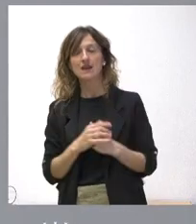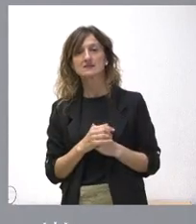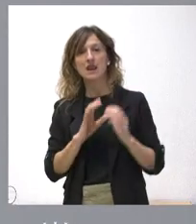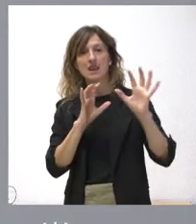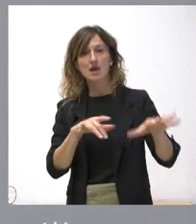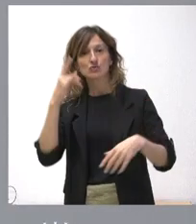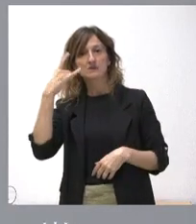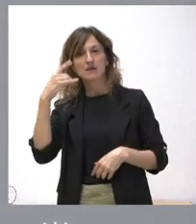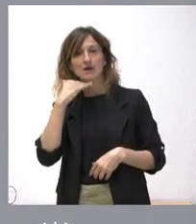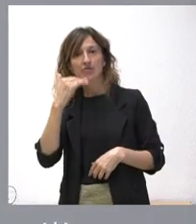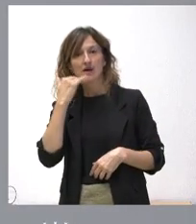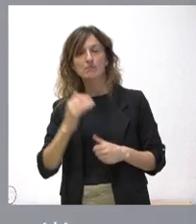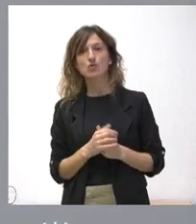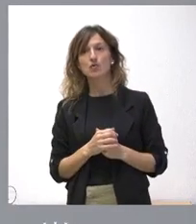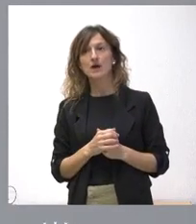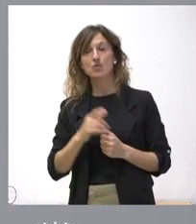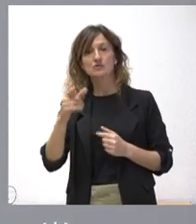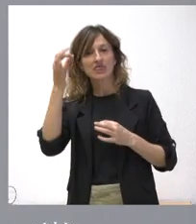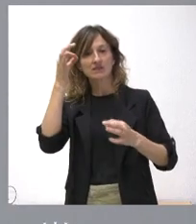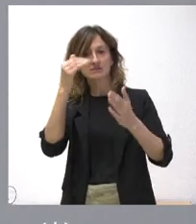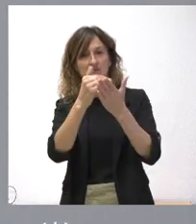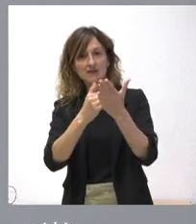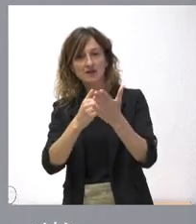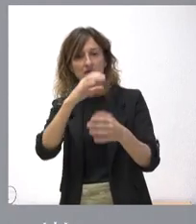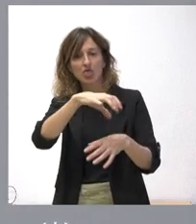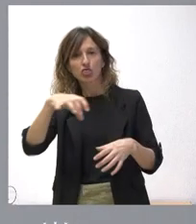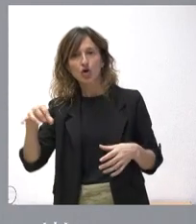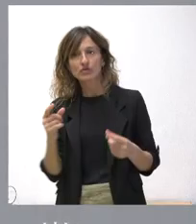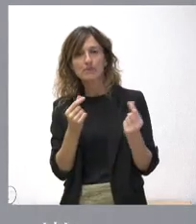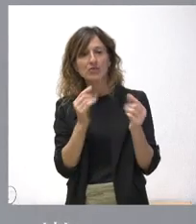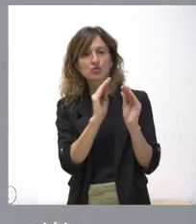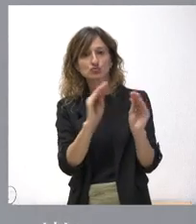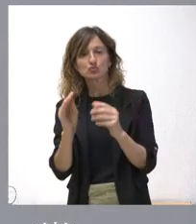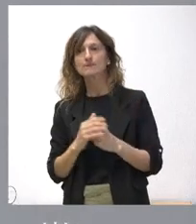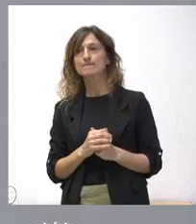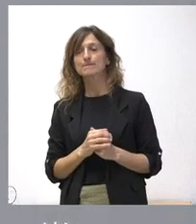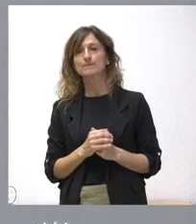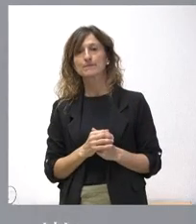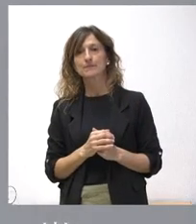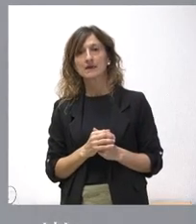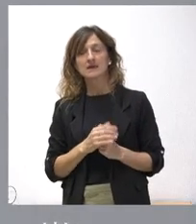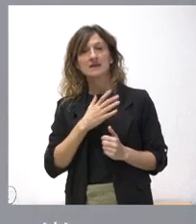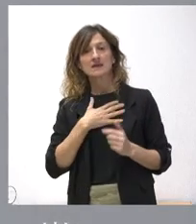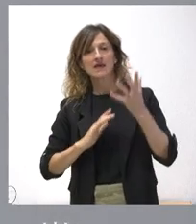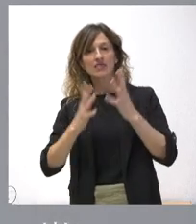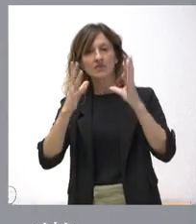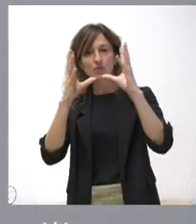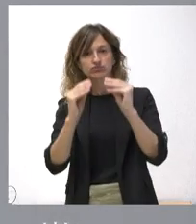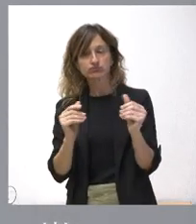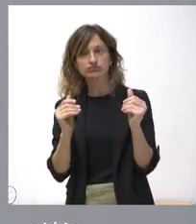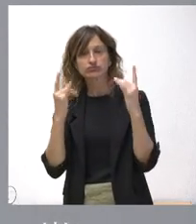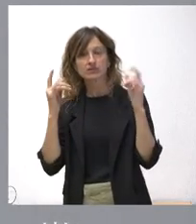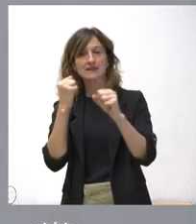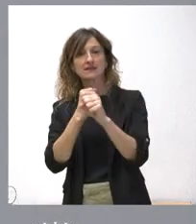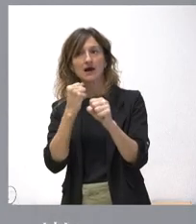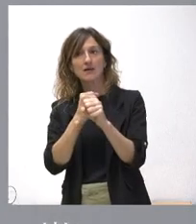León, Salamanca y Zamora. Tienen ustedes el detalle de cuáles son las bases y el importe de cada una de ellas. Se dirige a la extinción de incendios forestales, trabajos de